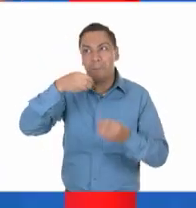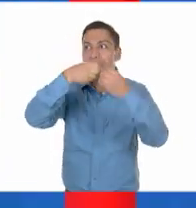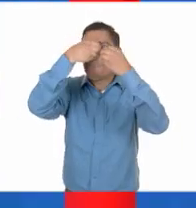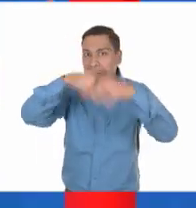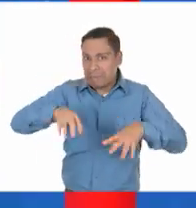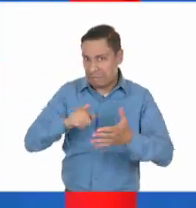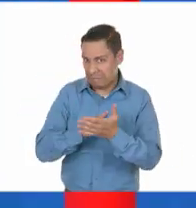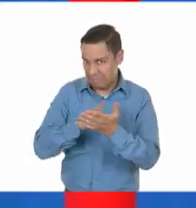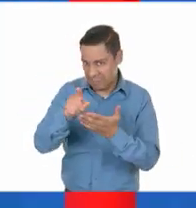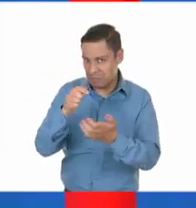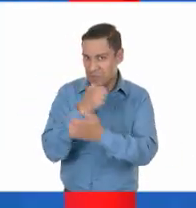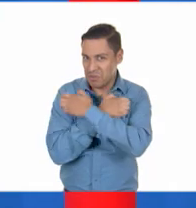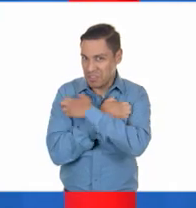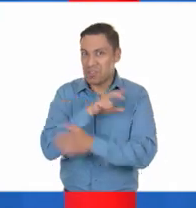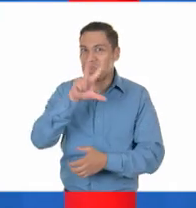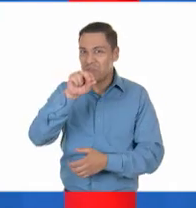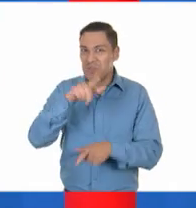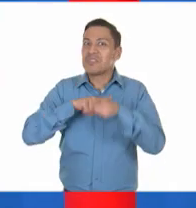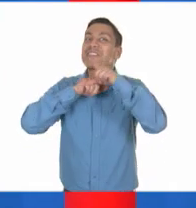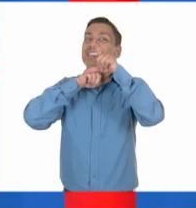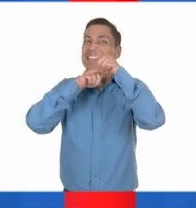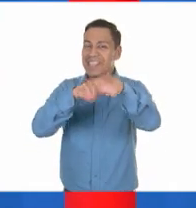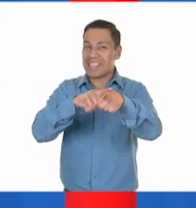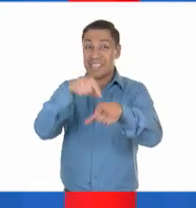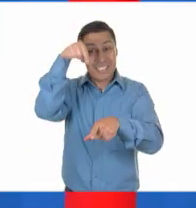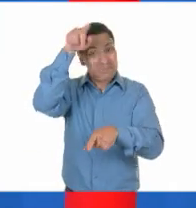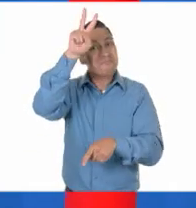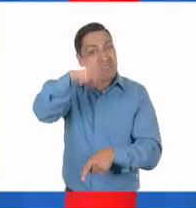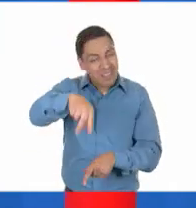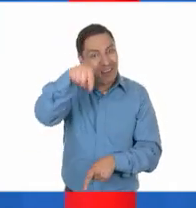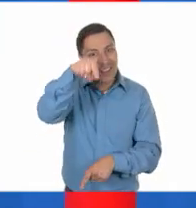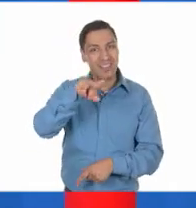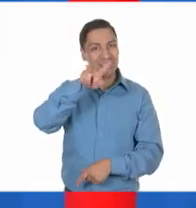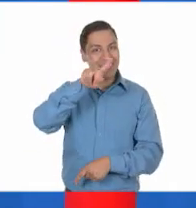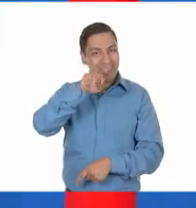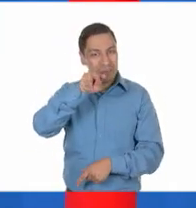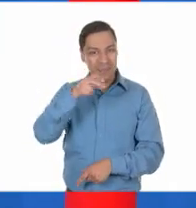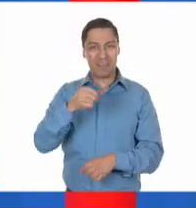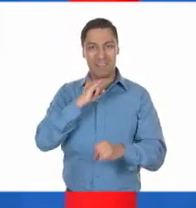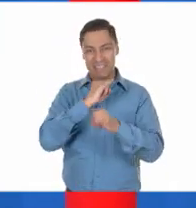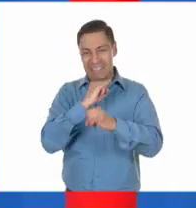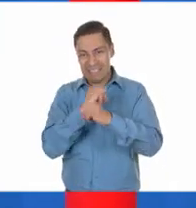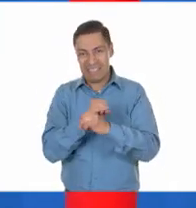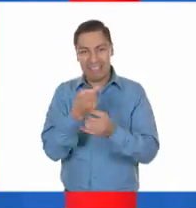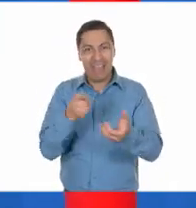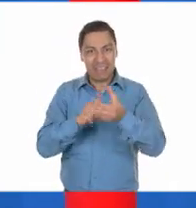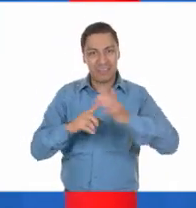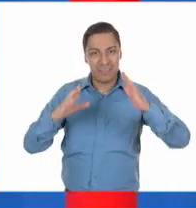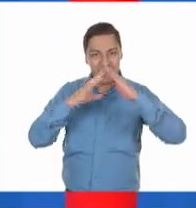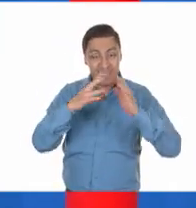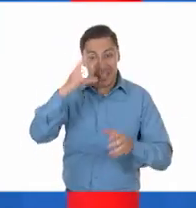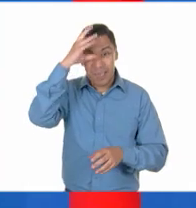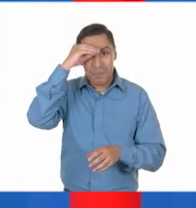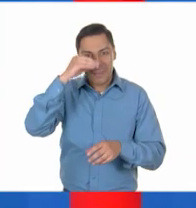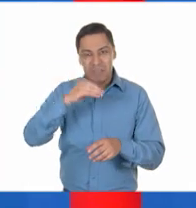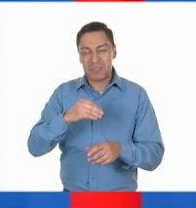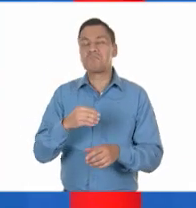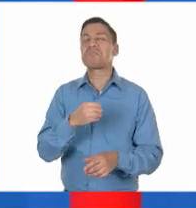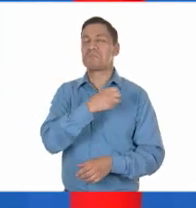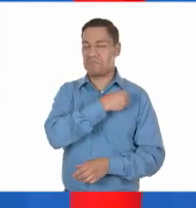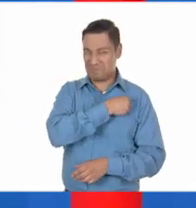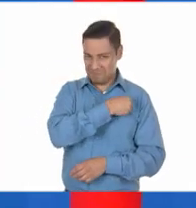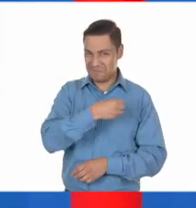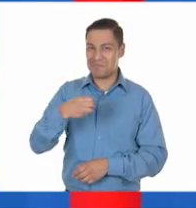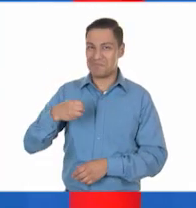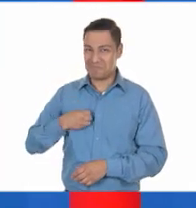Es correcto, Tin. Justo. Aprende en casa es una forma de seguir garantizando el derecho a la educación. Pero esto también se logra